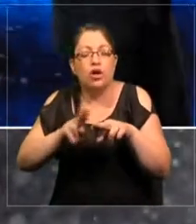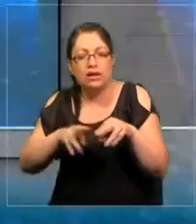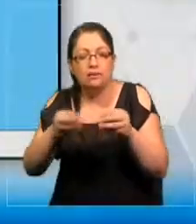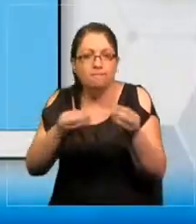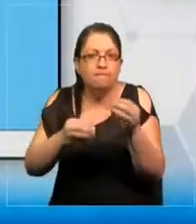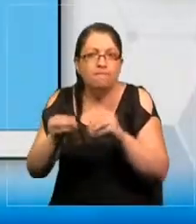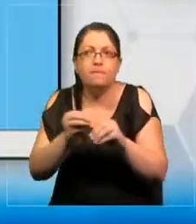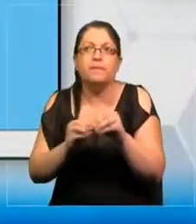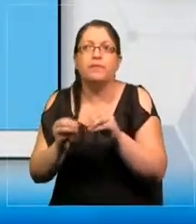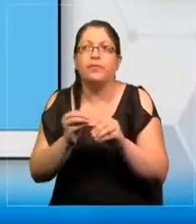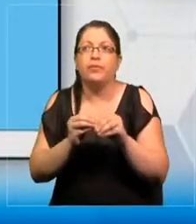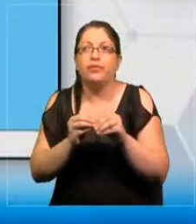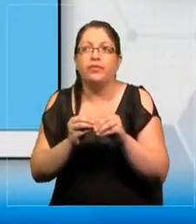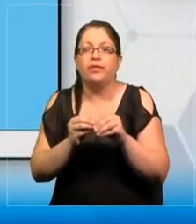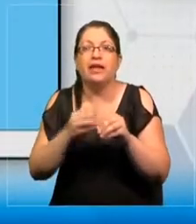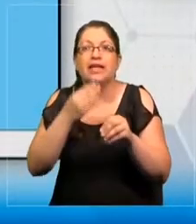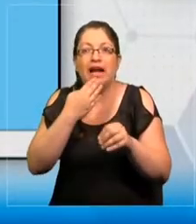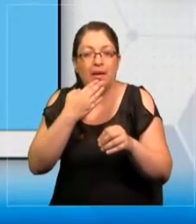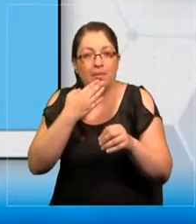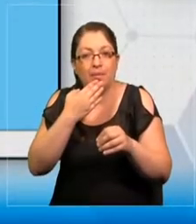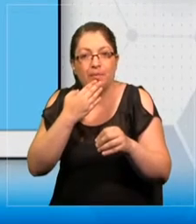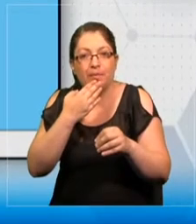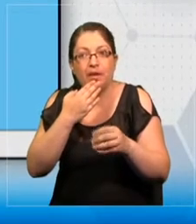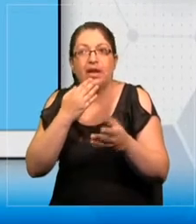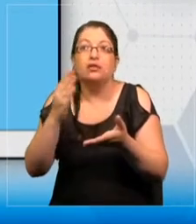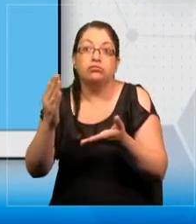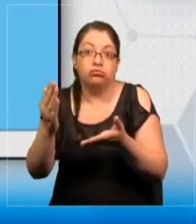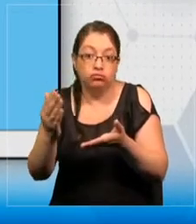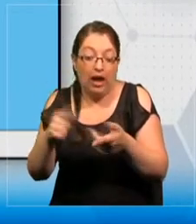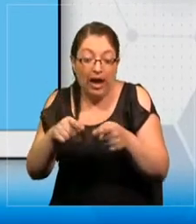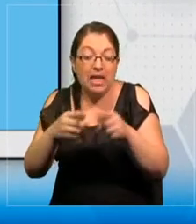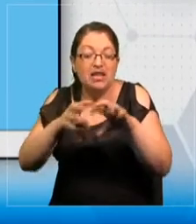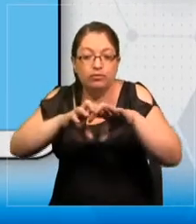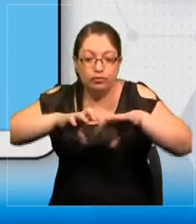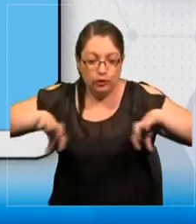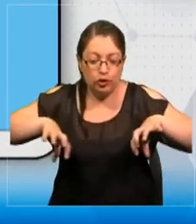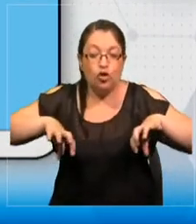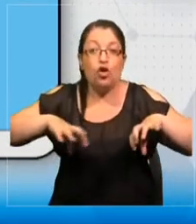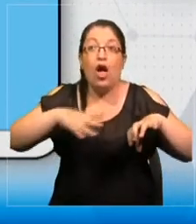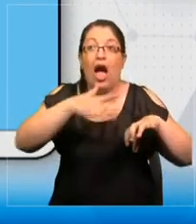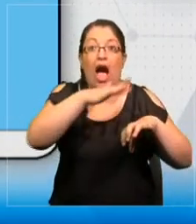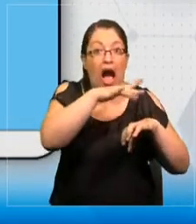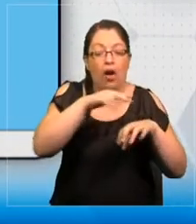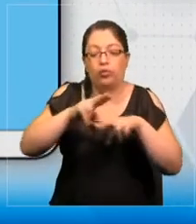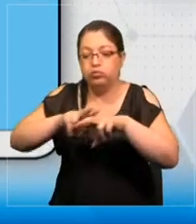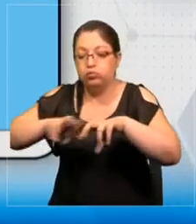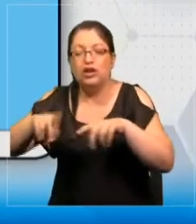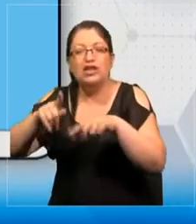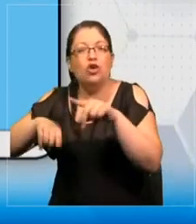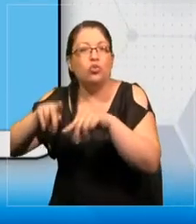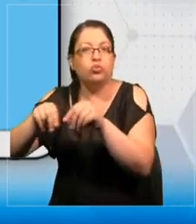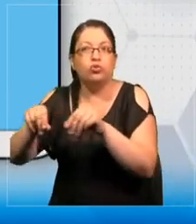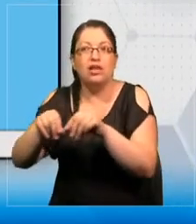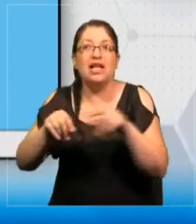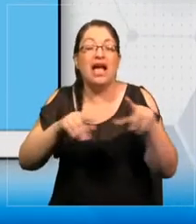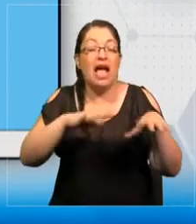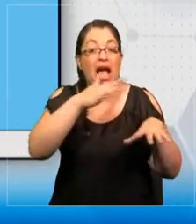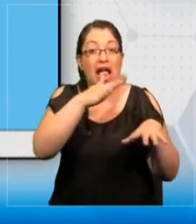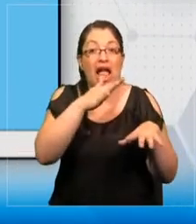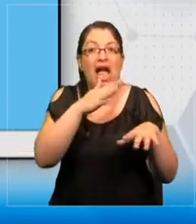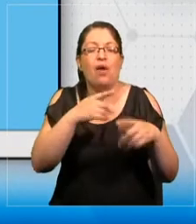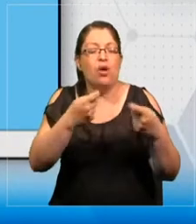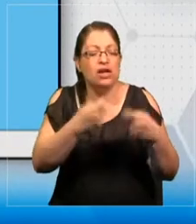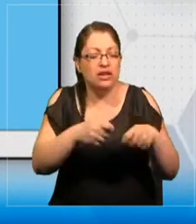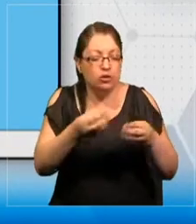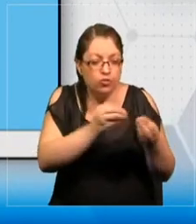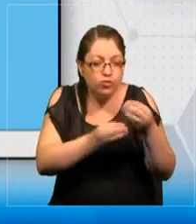obtenemos sólidos y líquidos. El líquido es tratado aún más en un